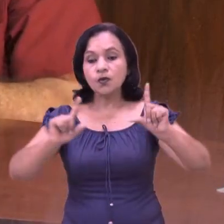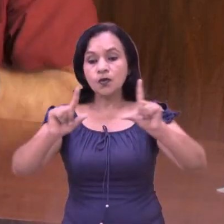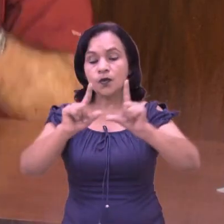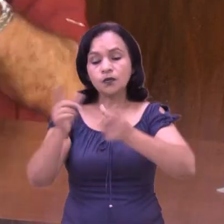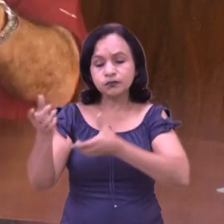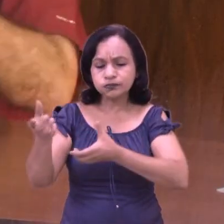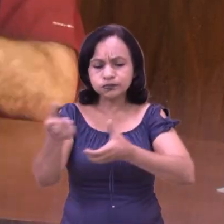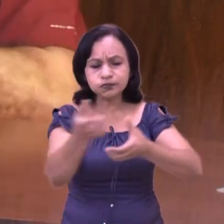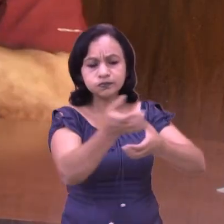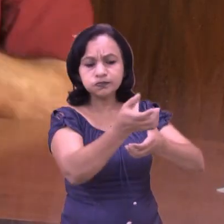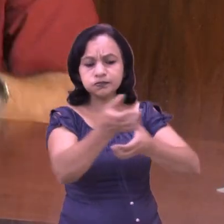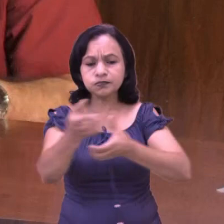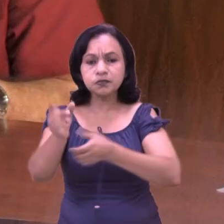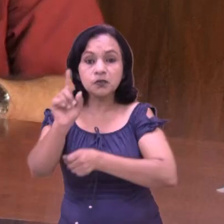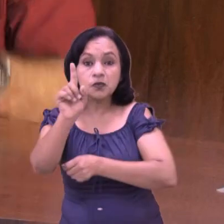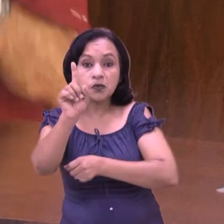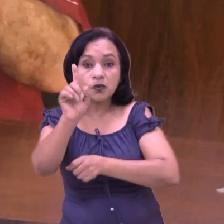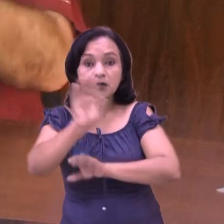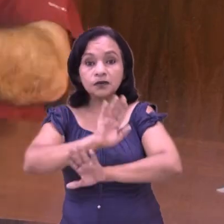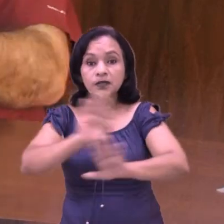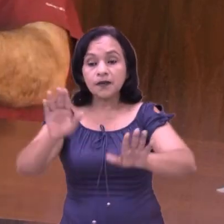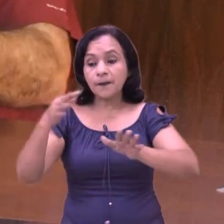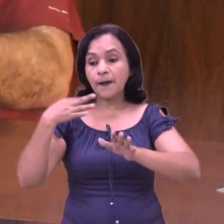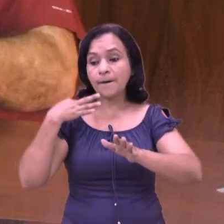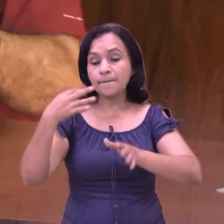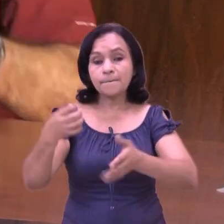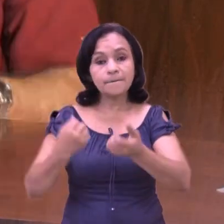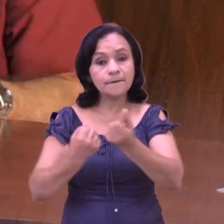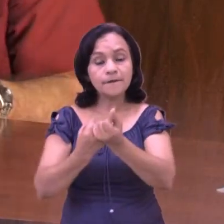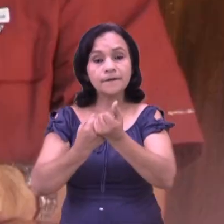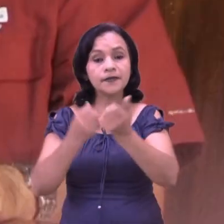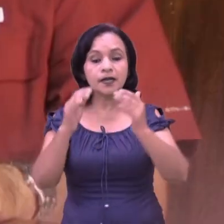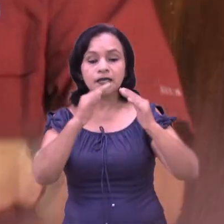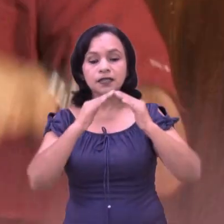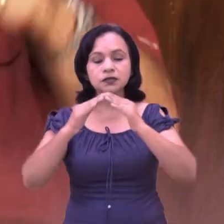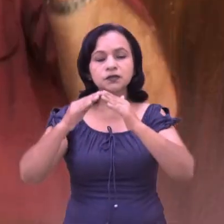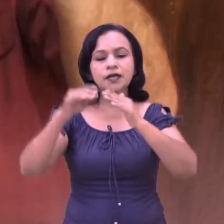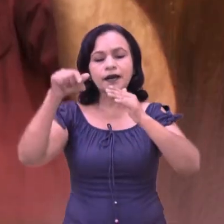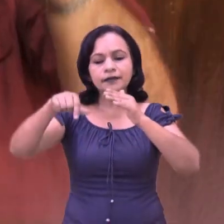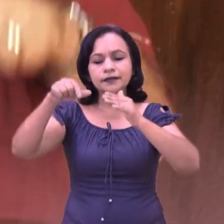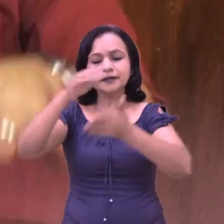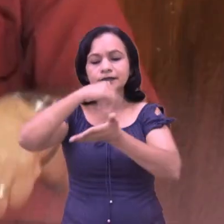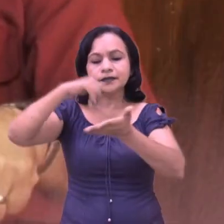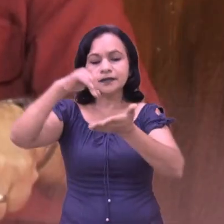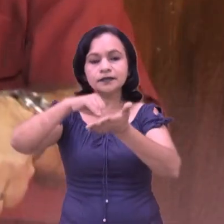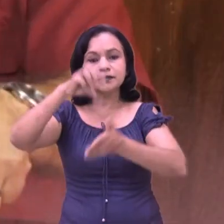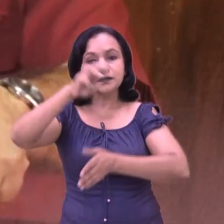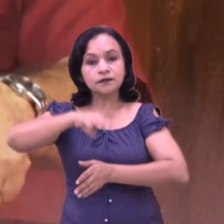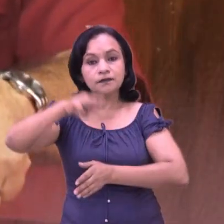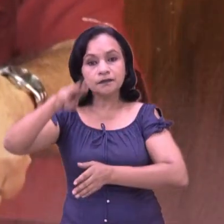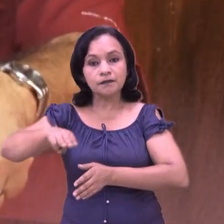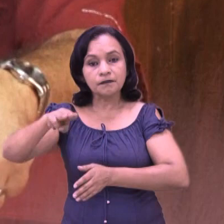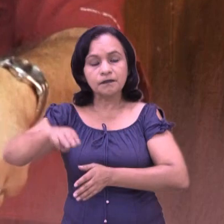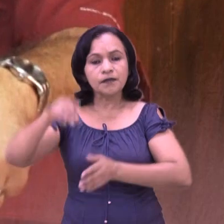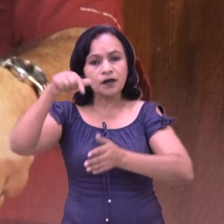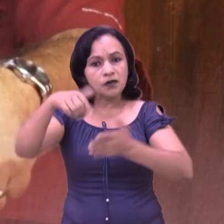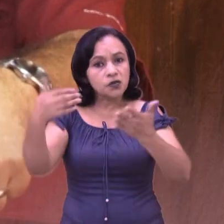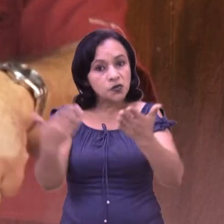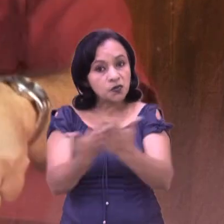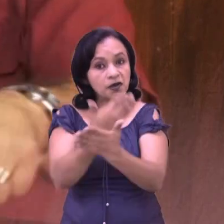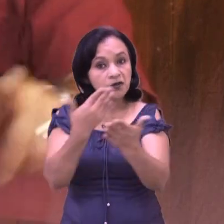Bomberos, y era el Cuerpo de Bomberos Voluntarios en la ciudad de Matagalpa. Hoy tenemos estación del Cuerpo de Bomberos,